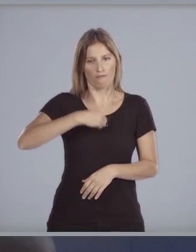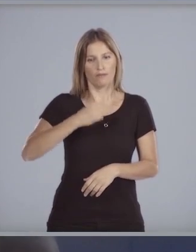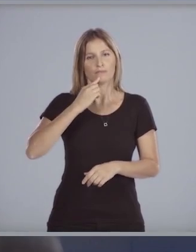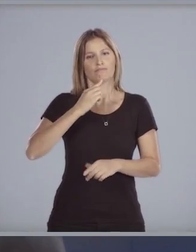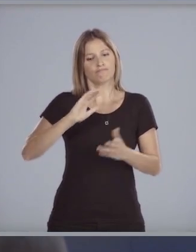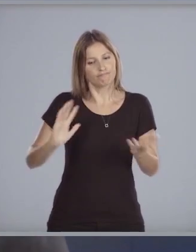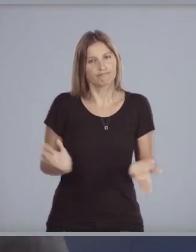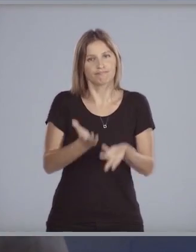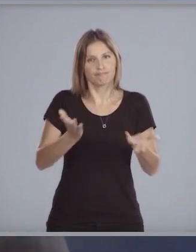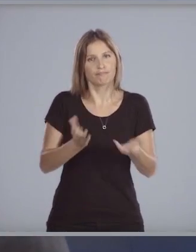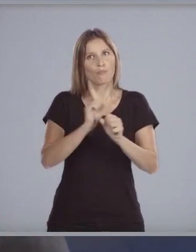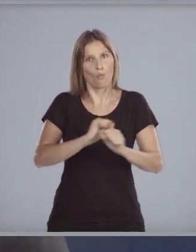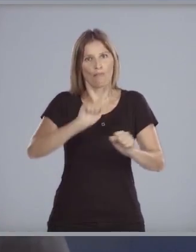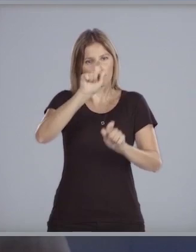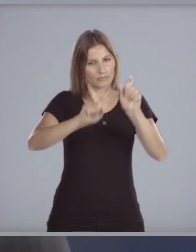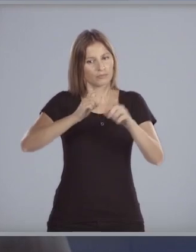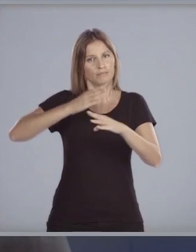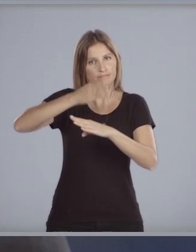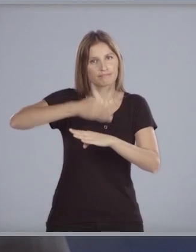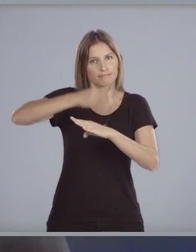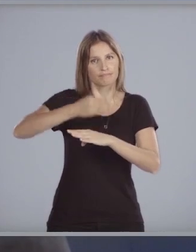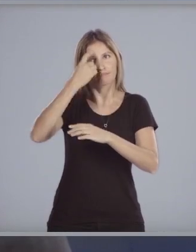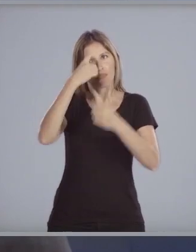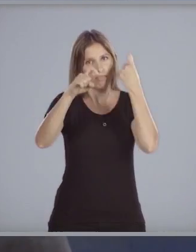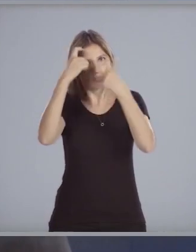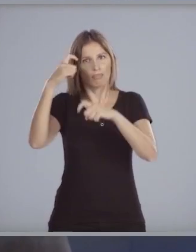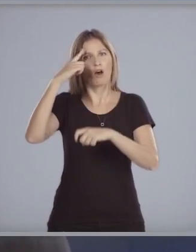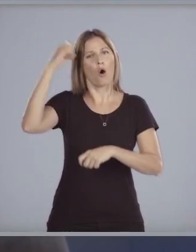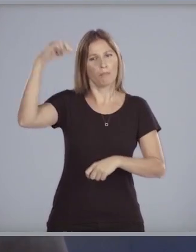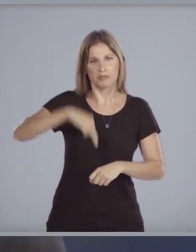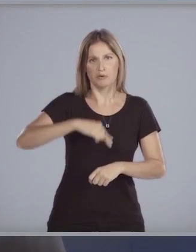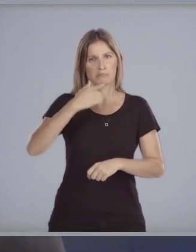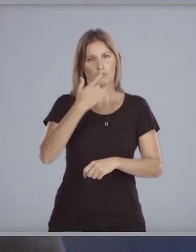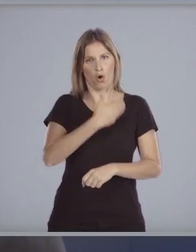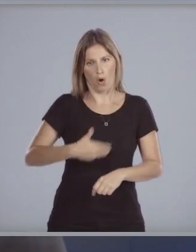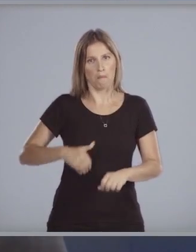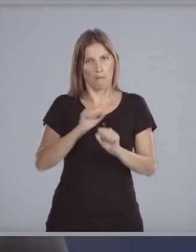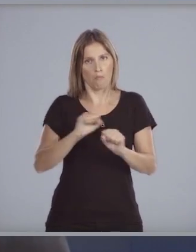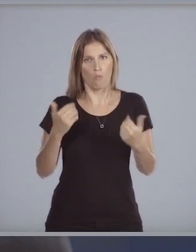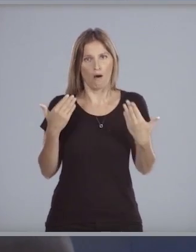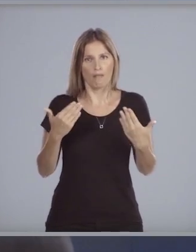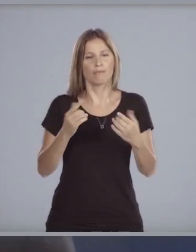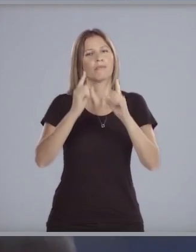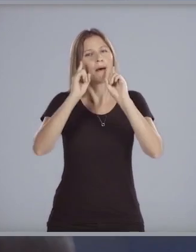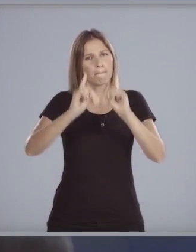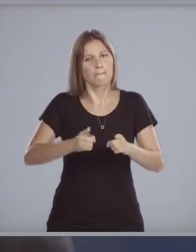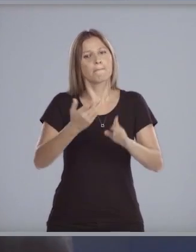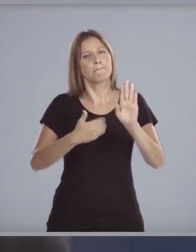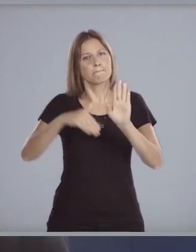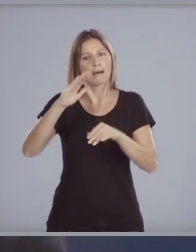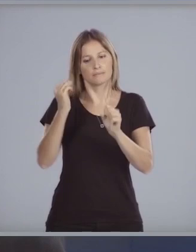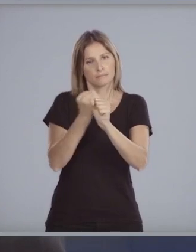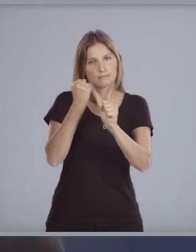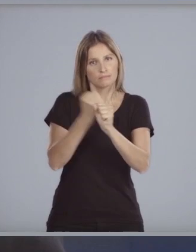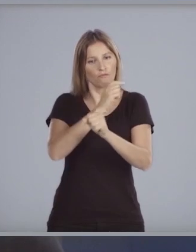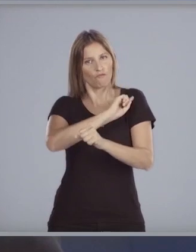fomentamos la participación de la ciudadanía en todos los niveles de gobierno. Se fortalecerá el trabajo